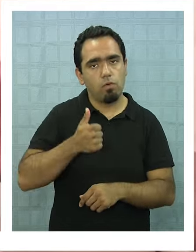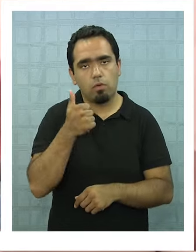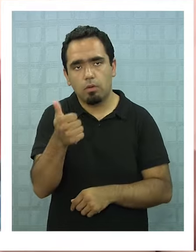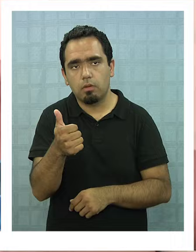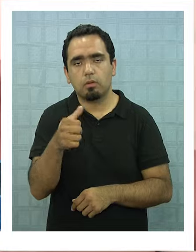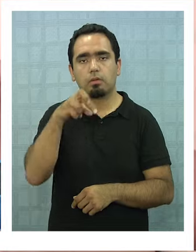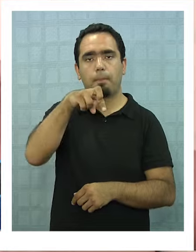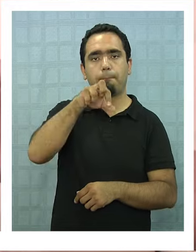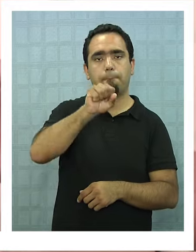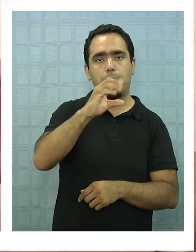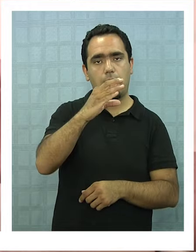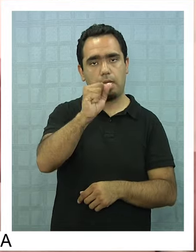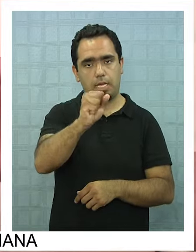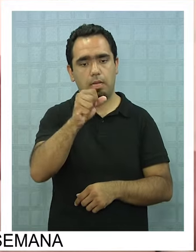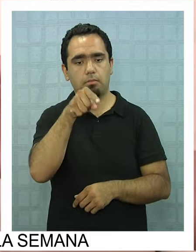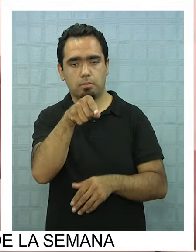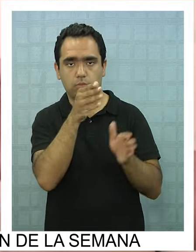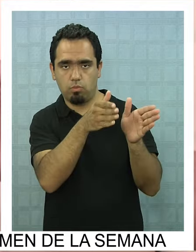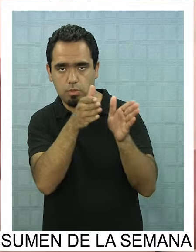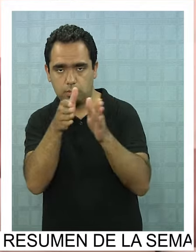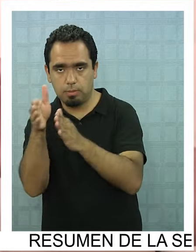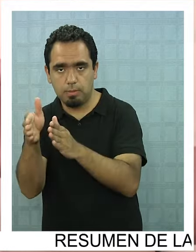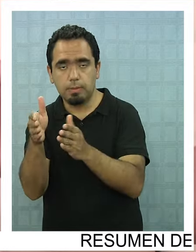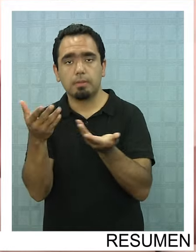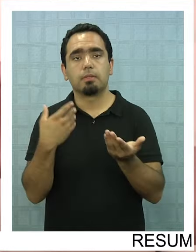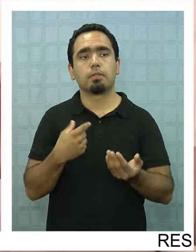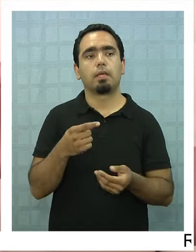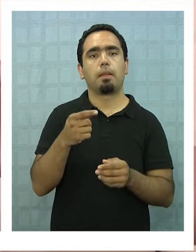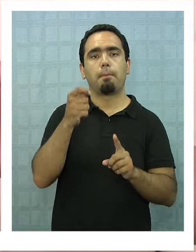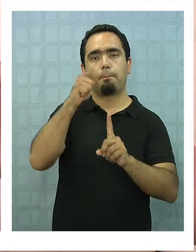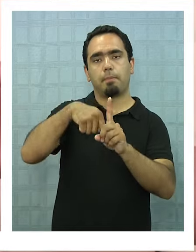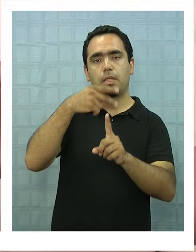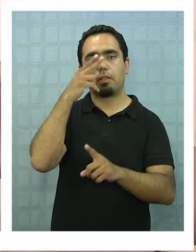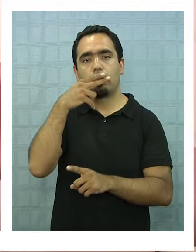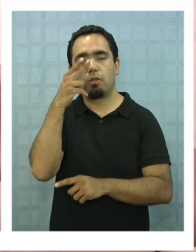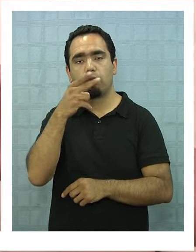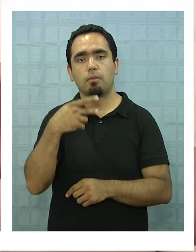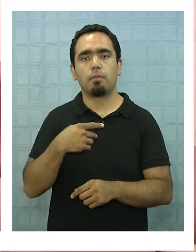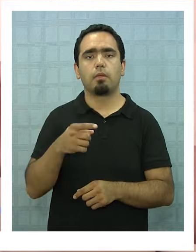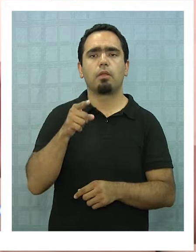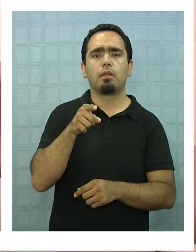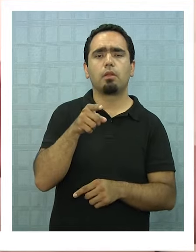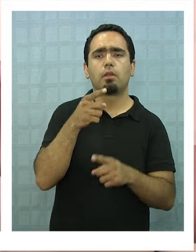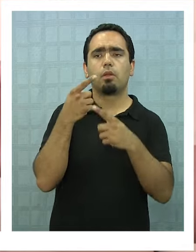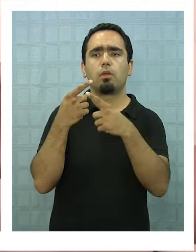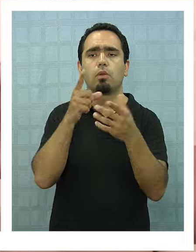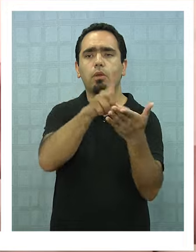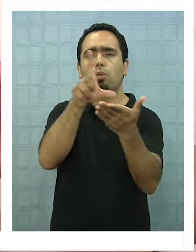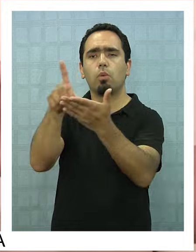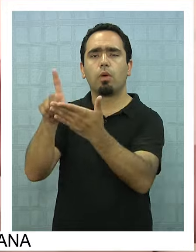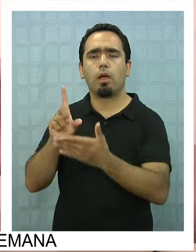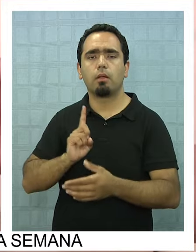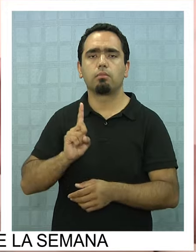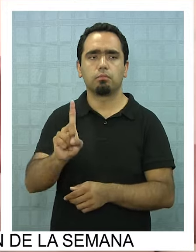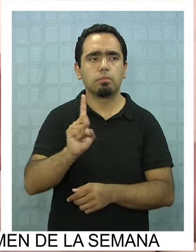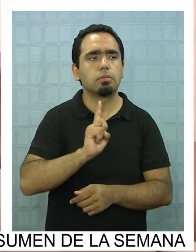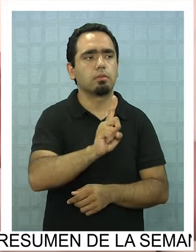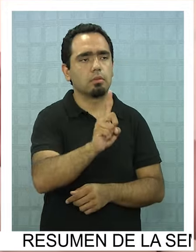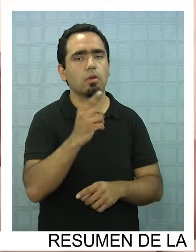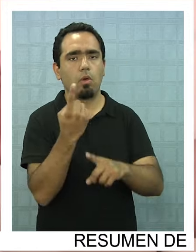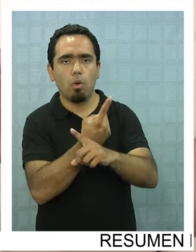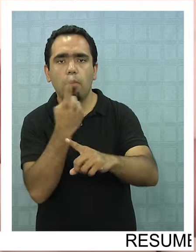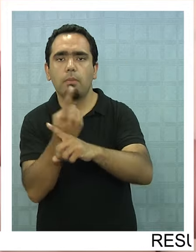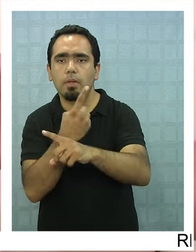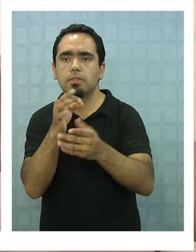voluntaria este proceso que se llama PACA y que nos va a permitir durante el mes de noviembre recorrer distintos lugares de la